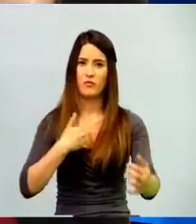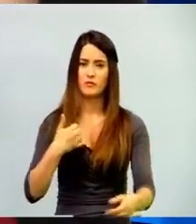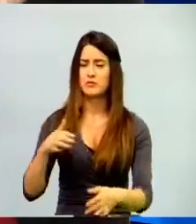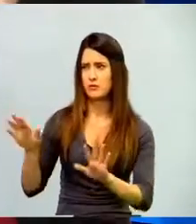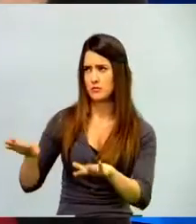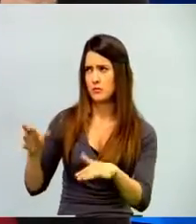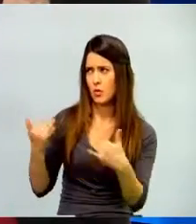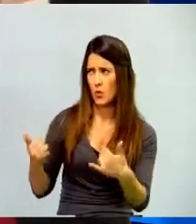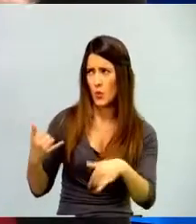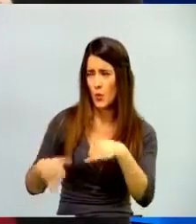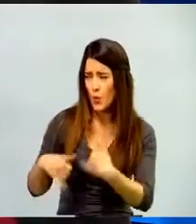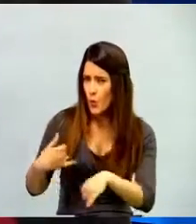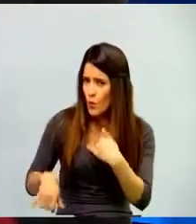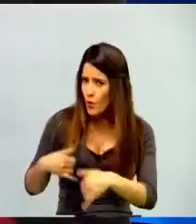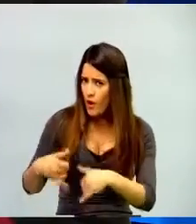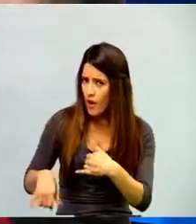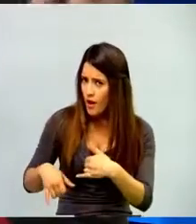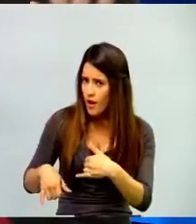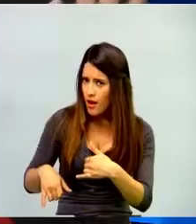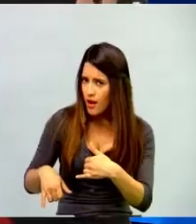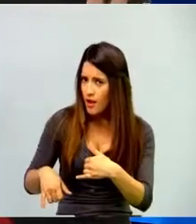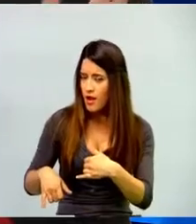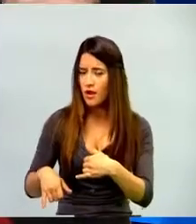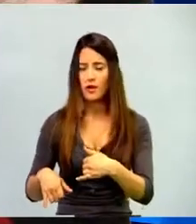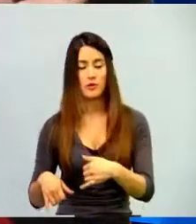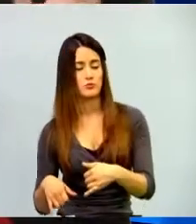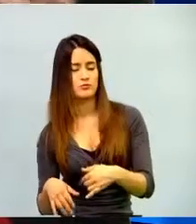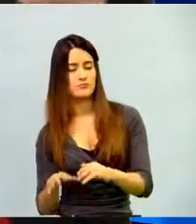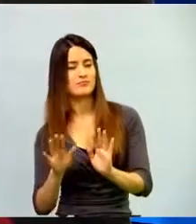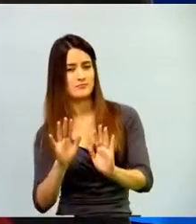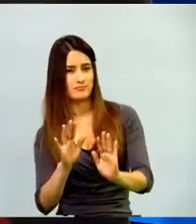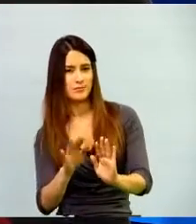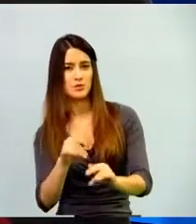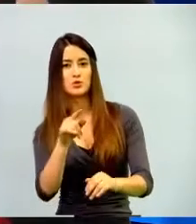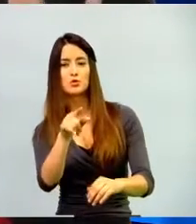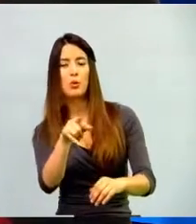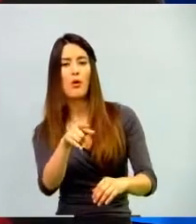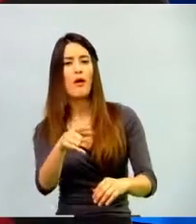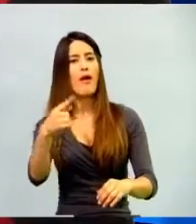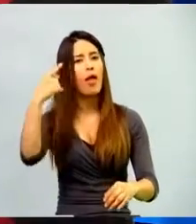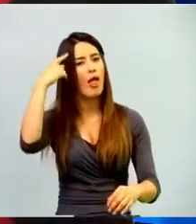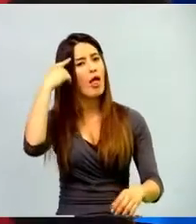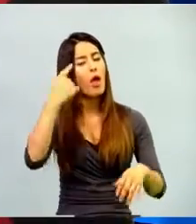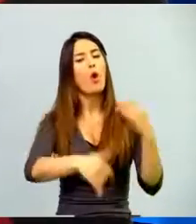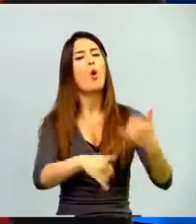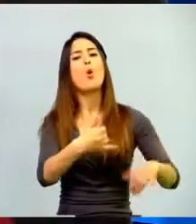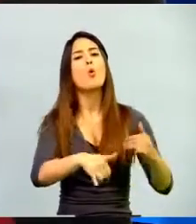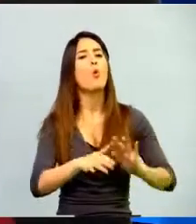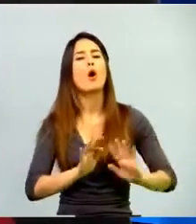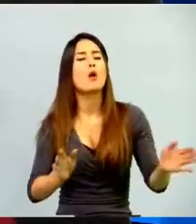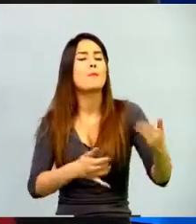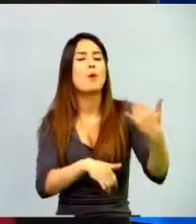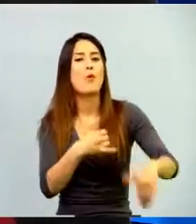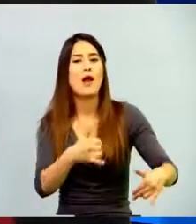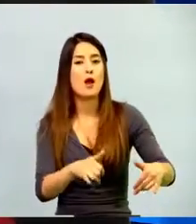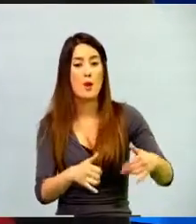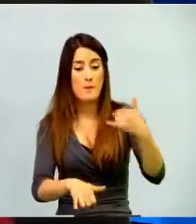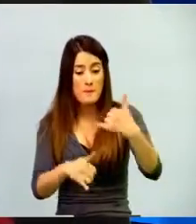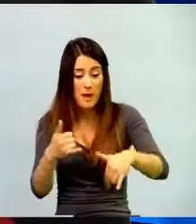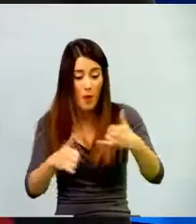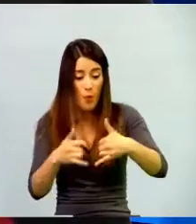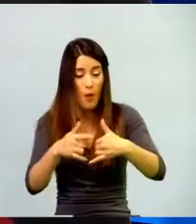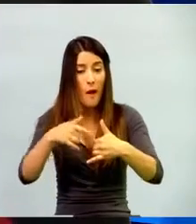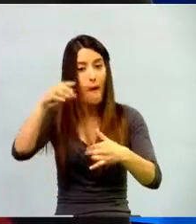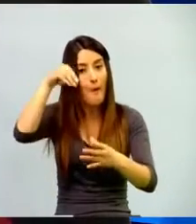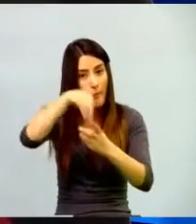lo vamos, ustedes, fuera del aula ustedes lo ven como un juego, pero realmente aquí lo que ustedes van es aprender, o